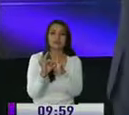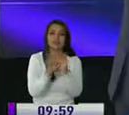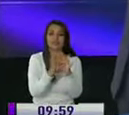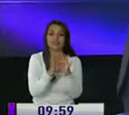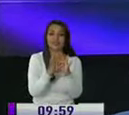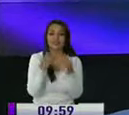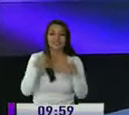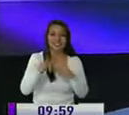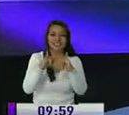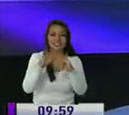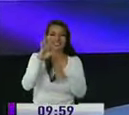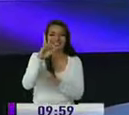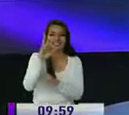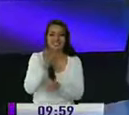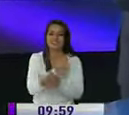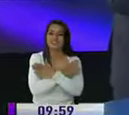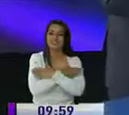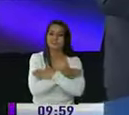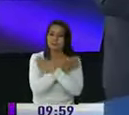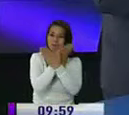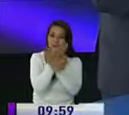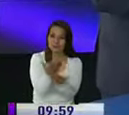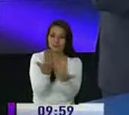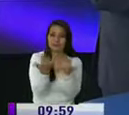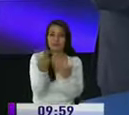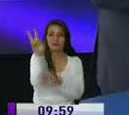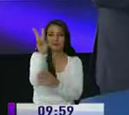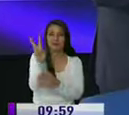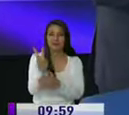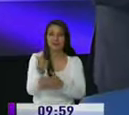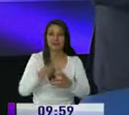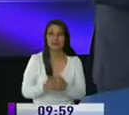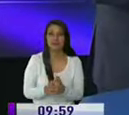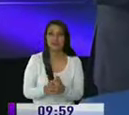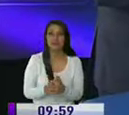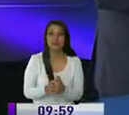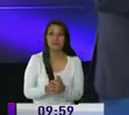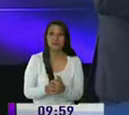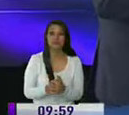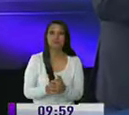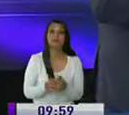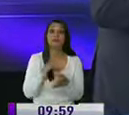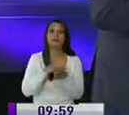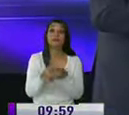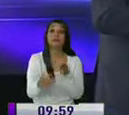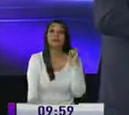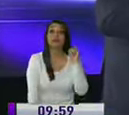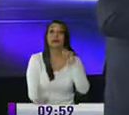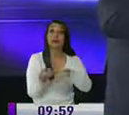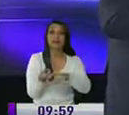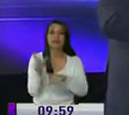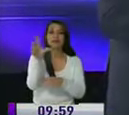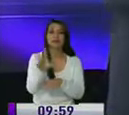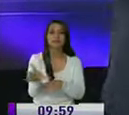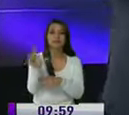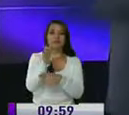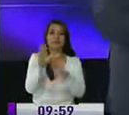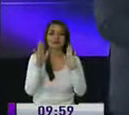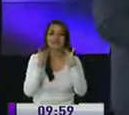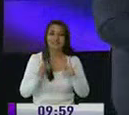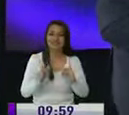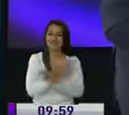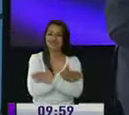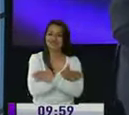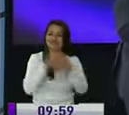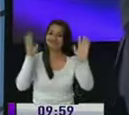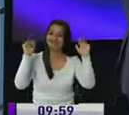y la Cari a ellos donamos un saludo también este día viernes de ustedes que les invitamos a que el día lunes también nos acompañe felicidades